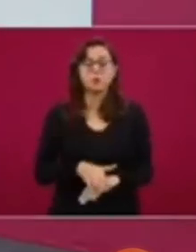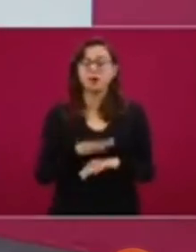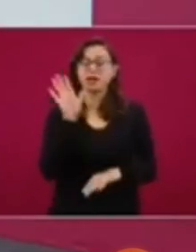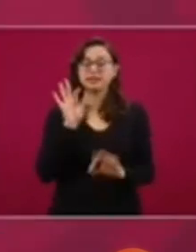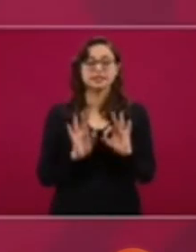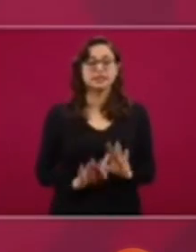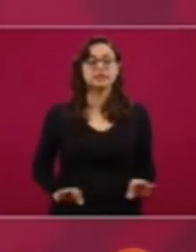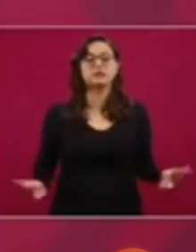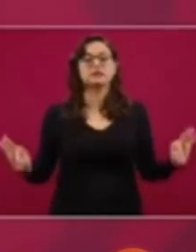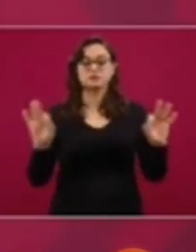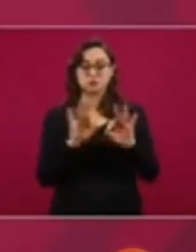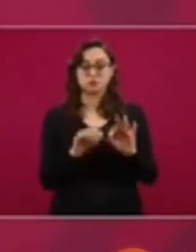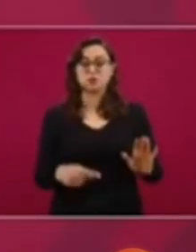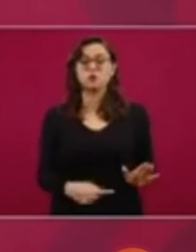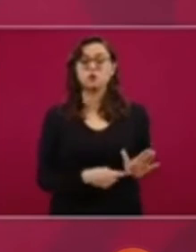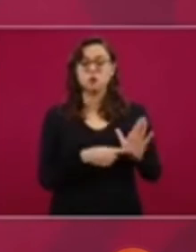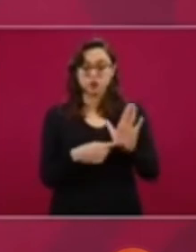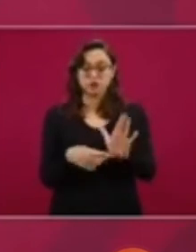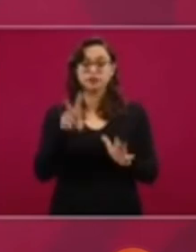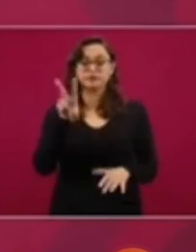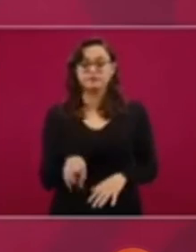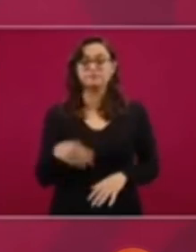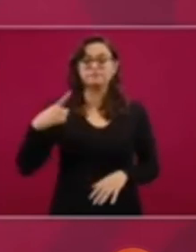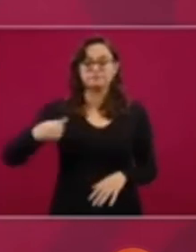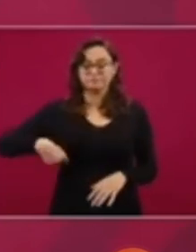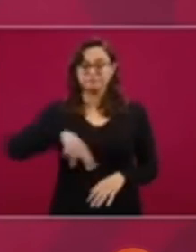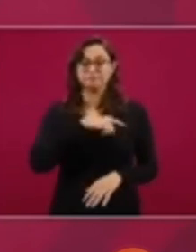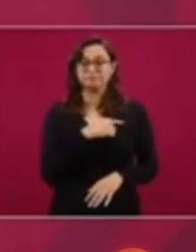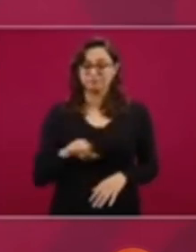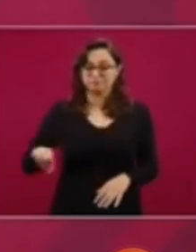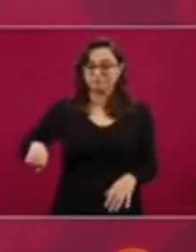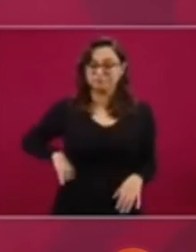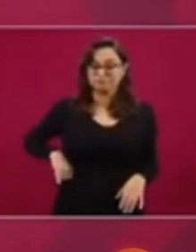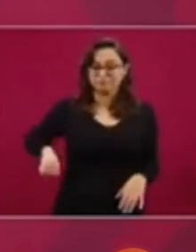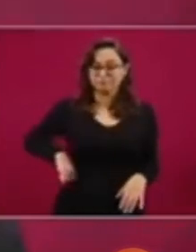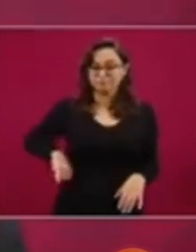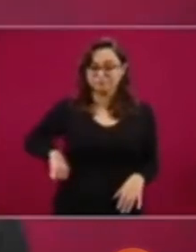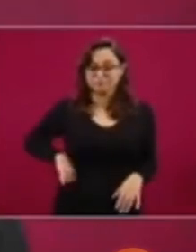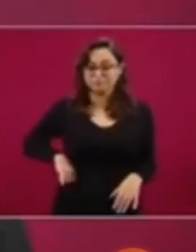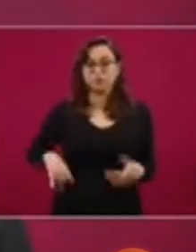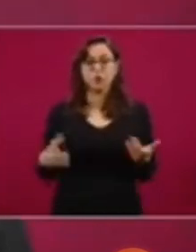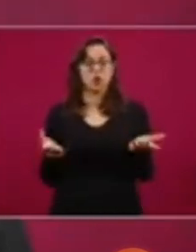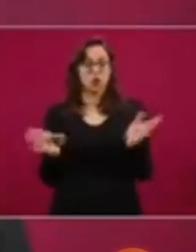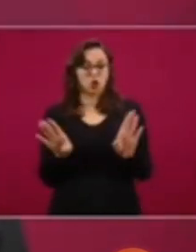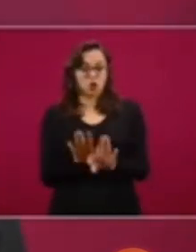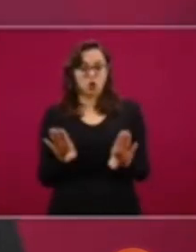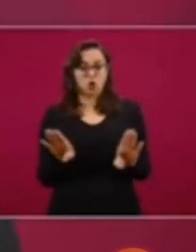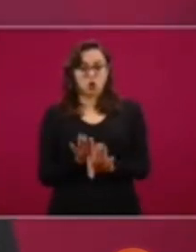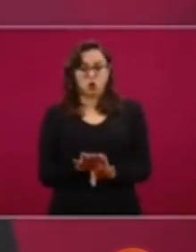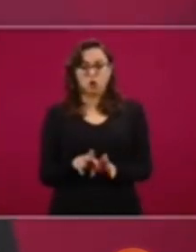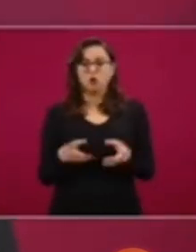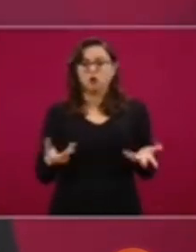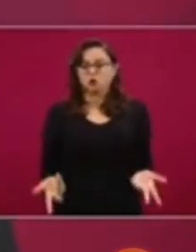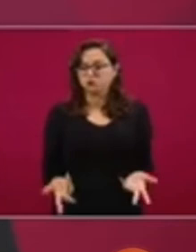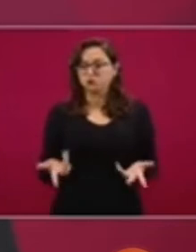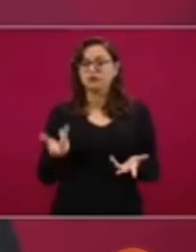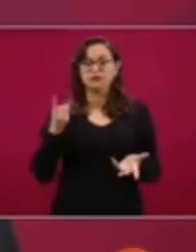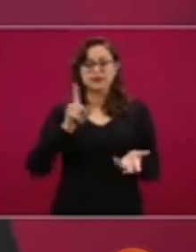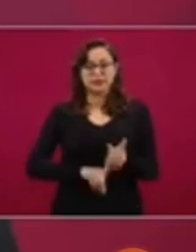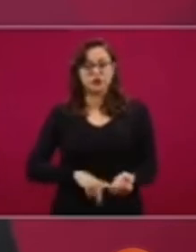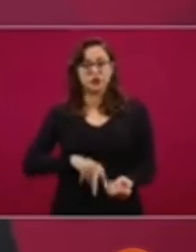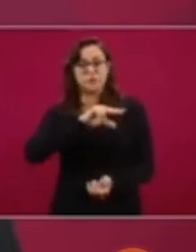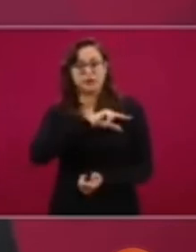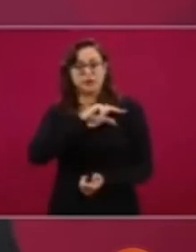y es una muestra de nuestro interés en que tengamos una orientación en que todas las decisiones del sector